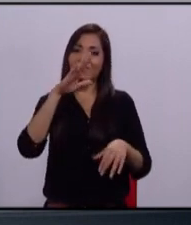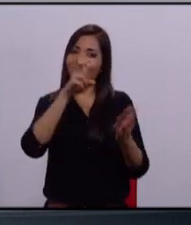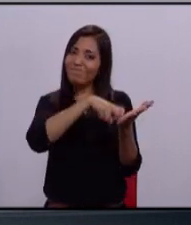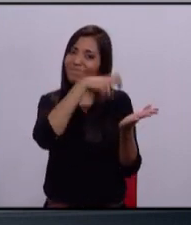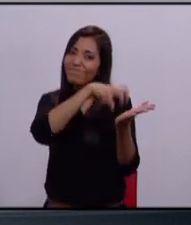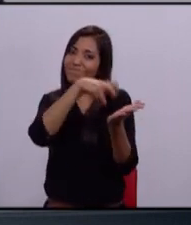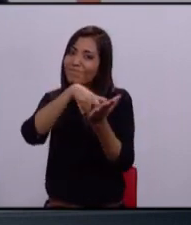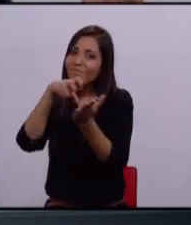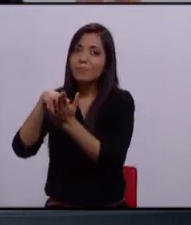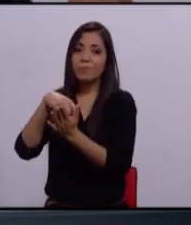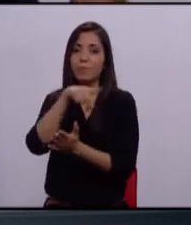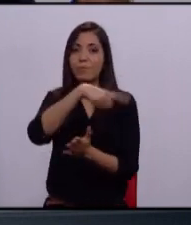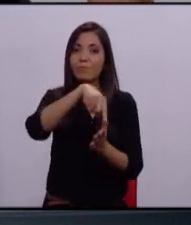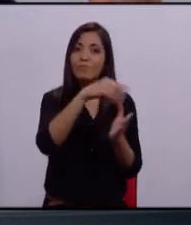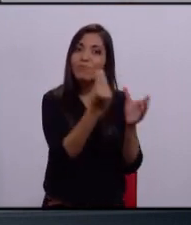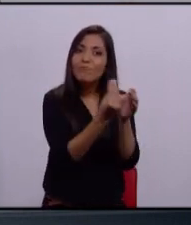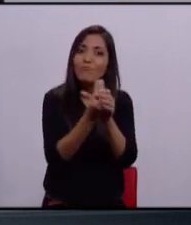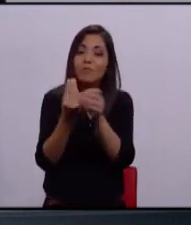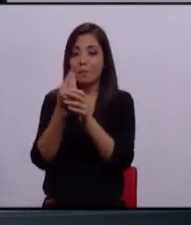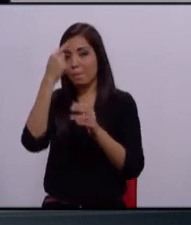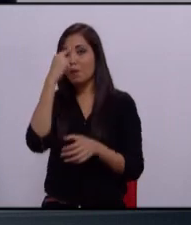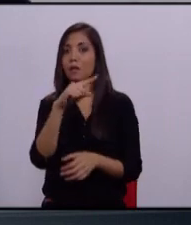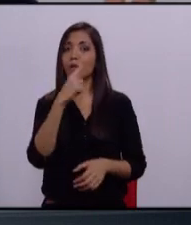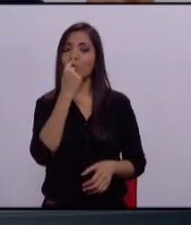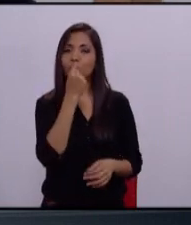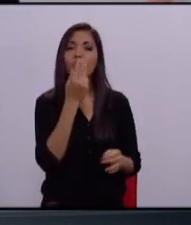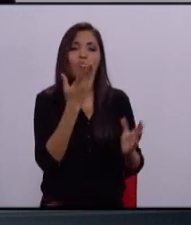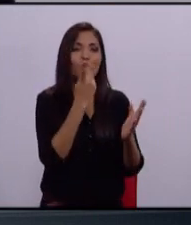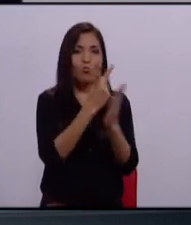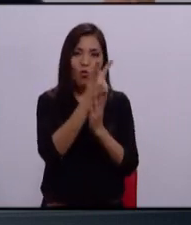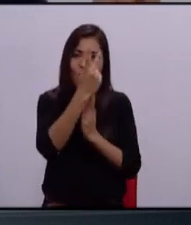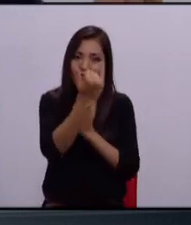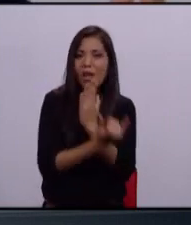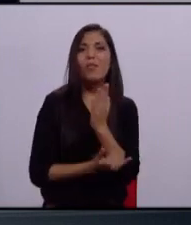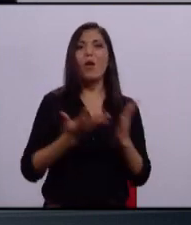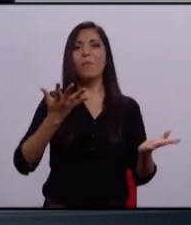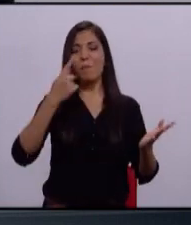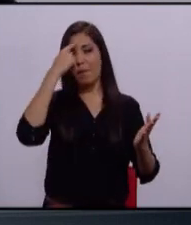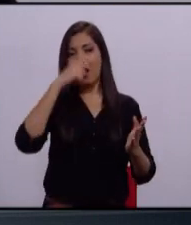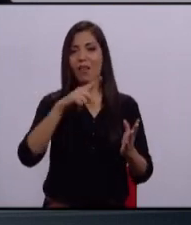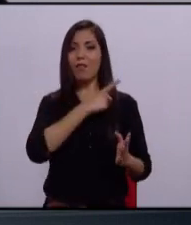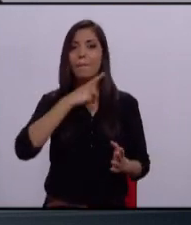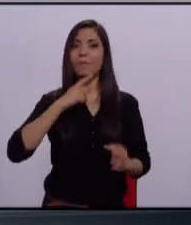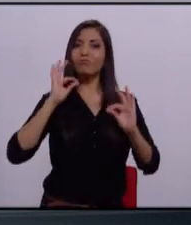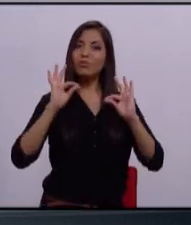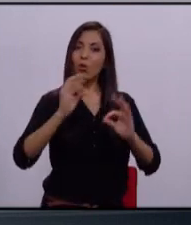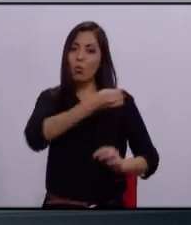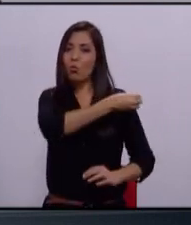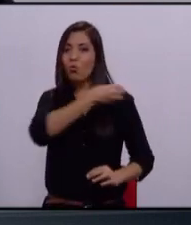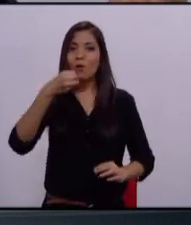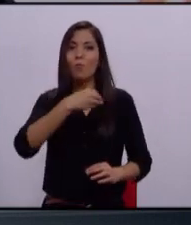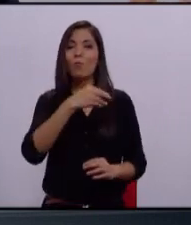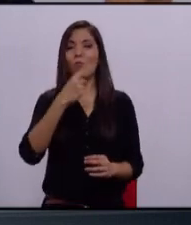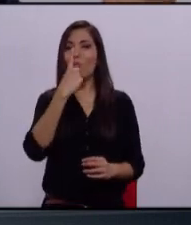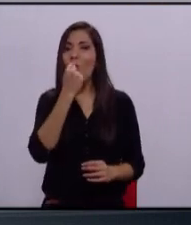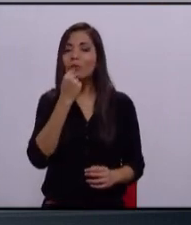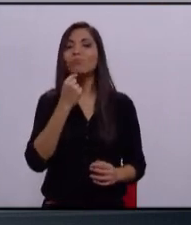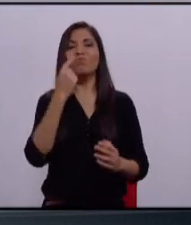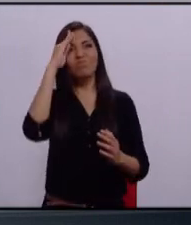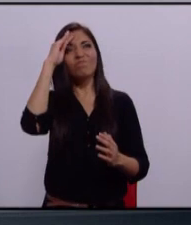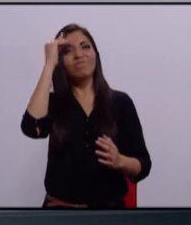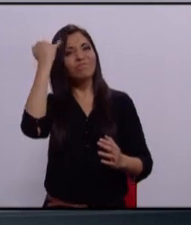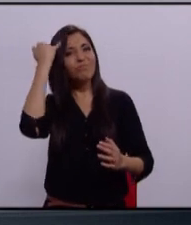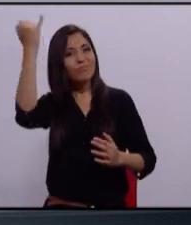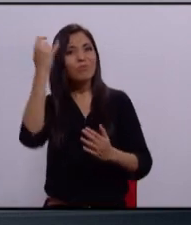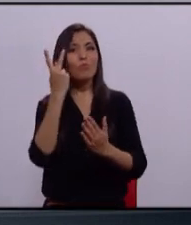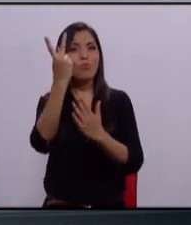policías, de generar un proyecto de ordenamiento en las policías de nuestro municipio, de echar a andar programas